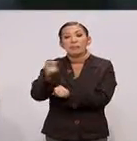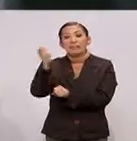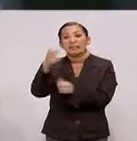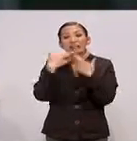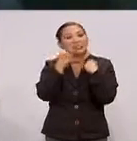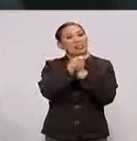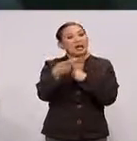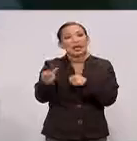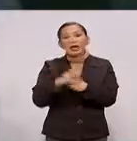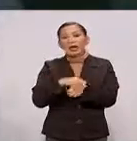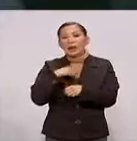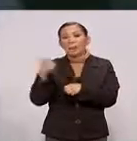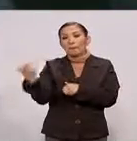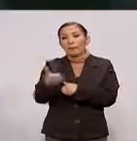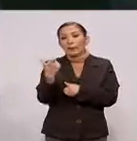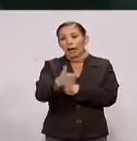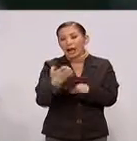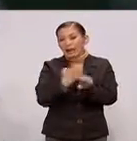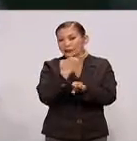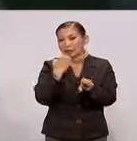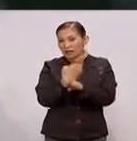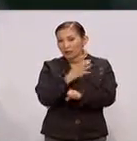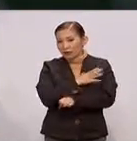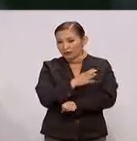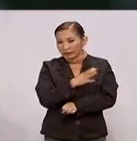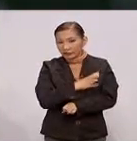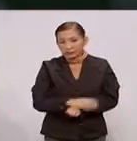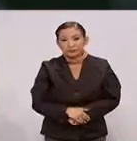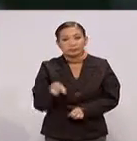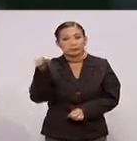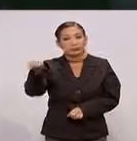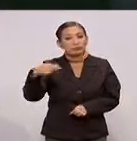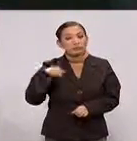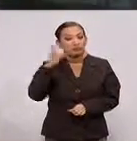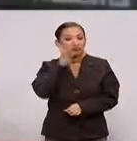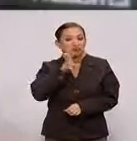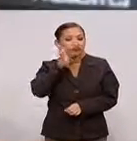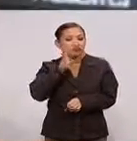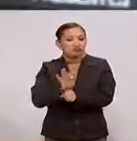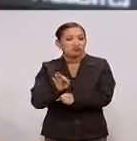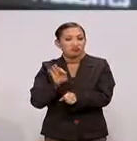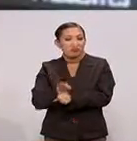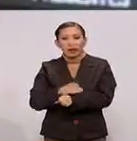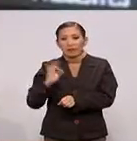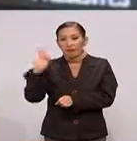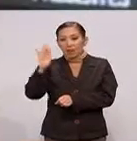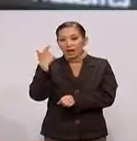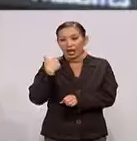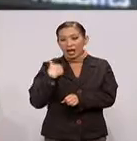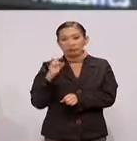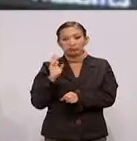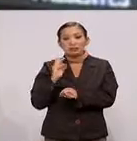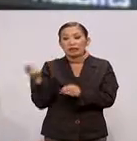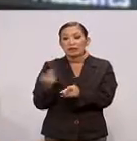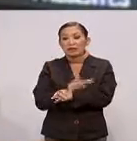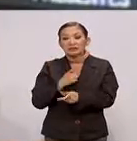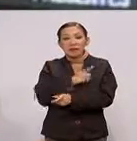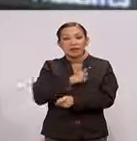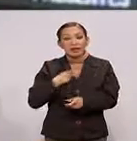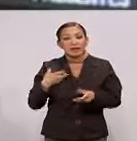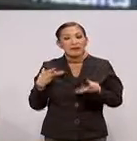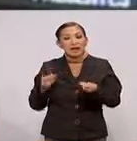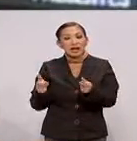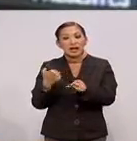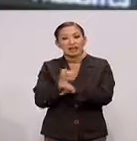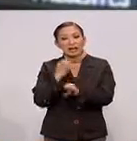Hacienda Sobre las hipotecas Que cada entidad Tiene vigentes La Auditoría Superior De la Federación Tendrá su cargo A la fiscalización De la deuda Y